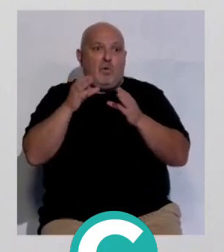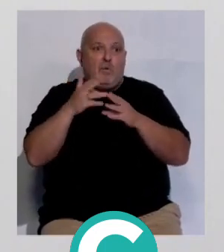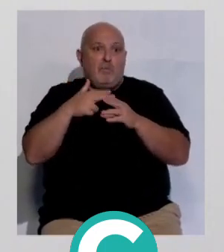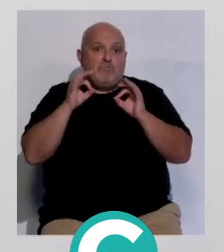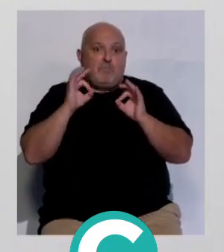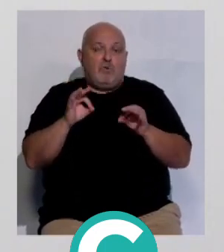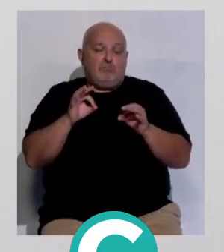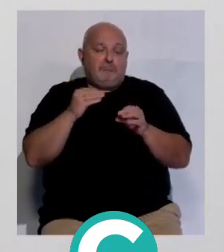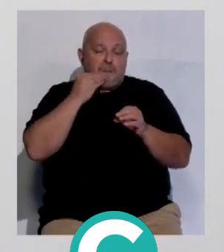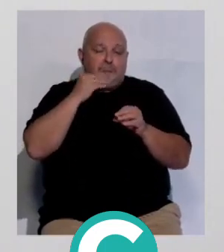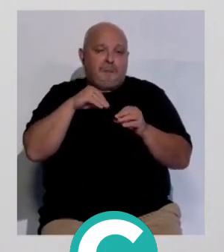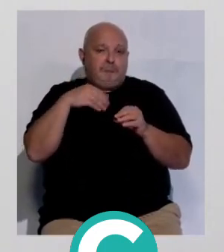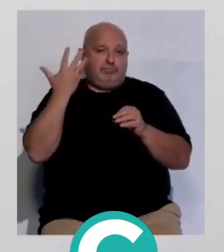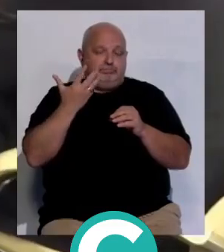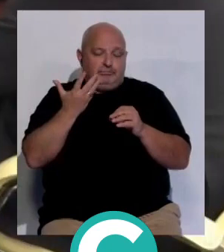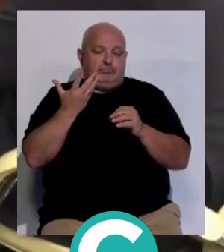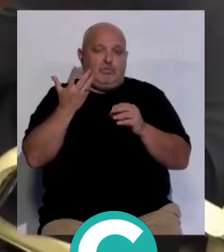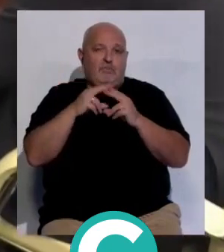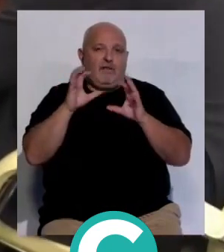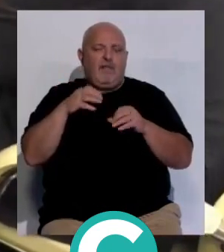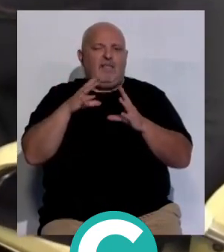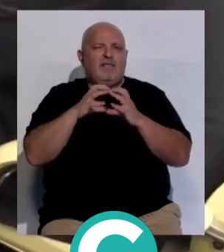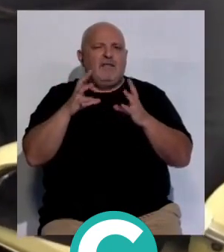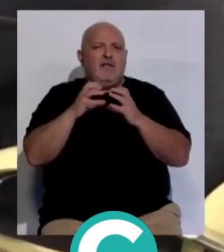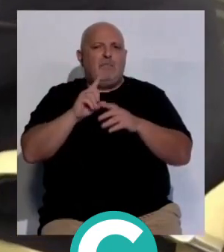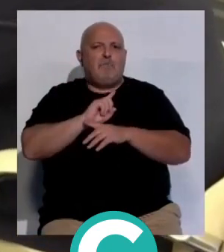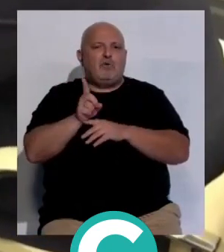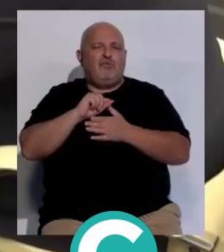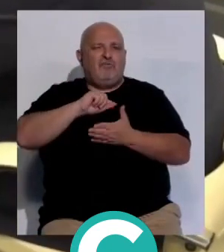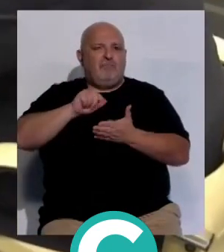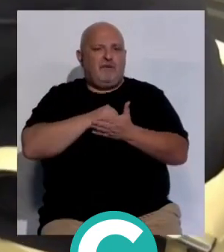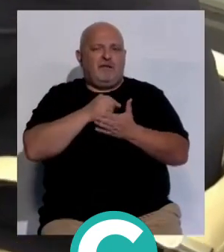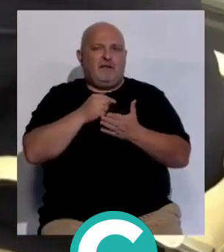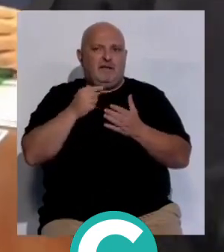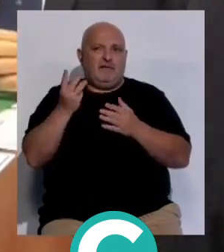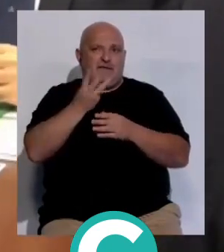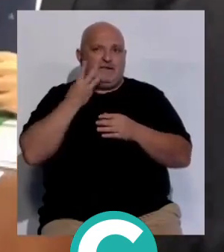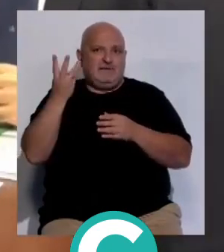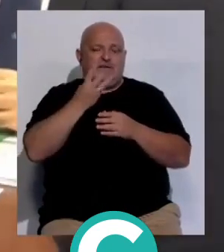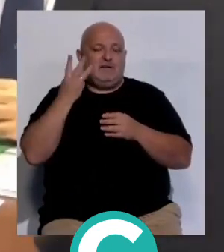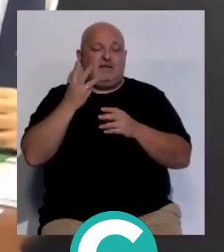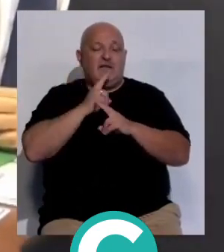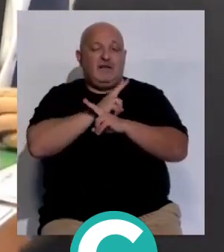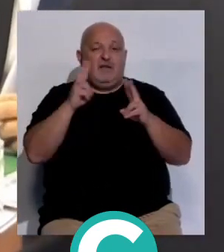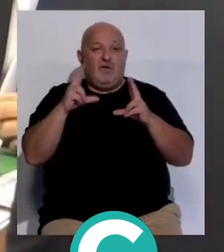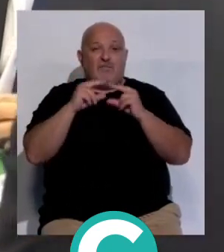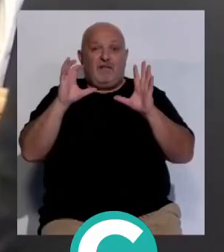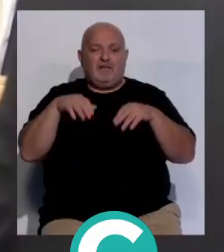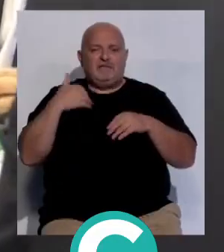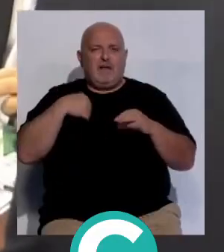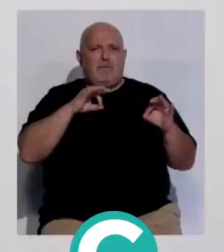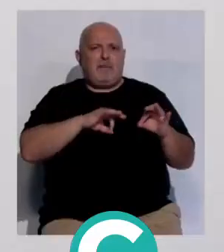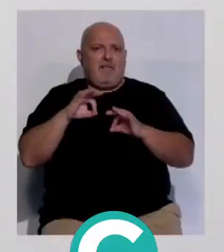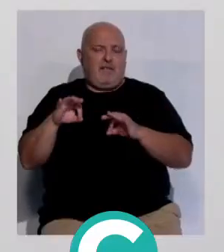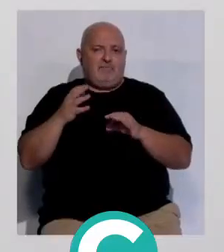mejor para la Universidad de Cádiz Piniella deseaba la pronta firma del convenio interinstitucional y ha recordado que la Universidad ya está